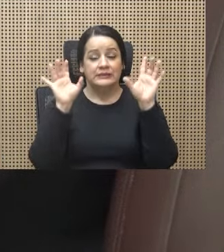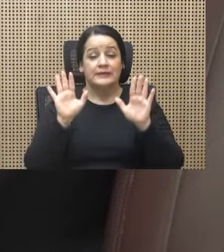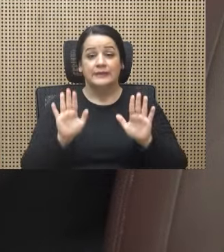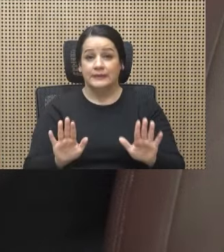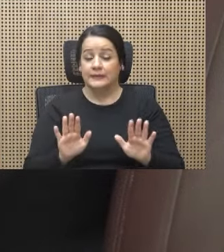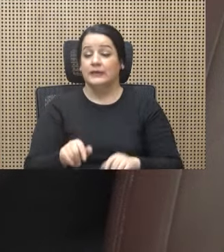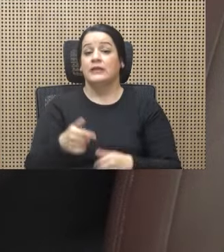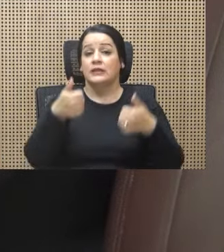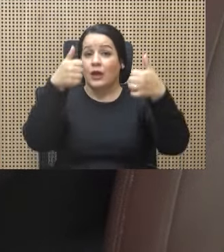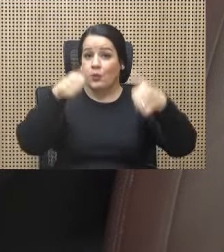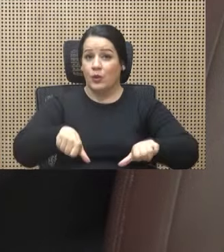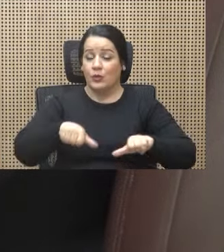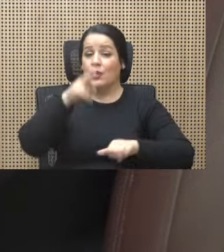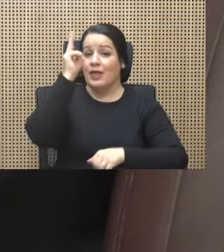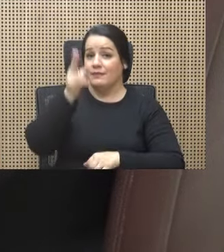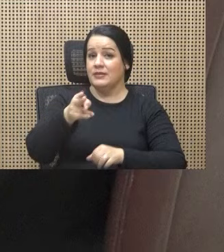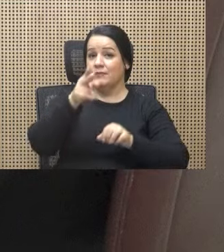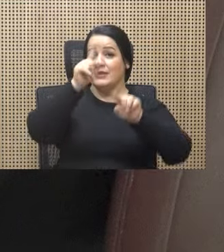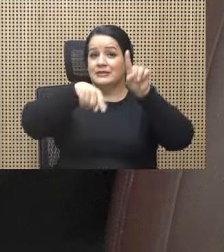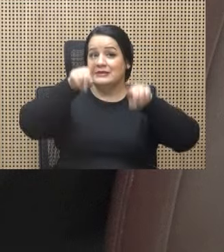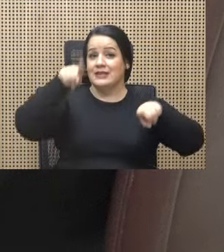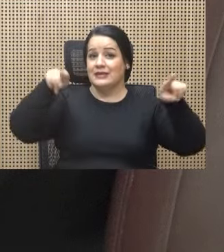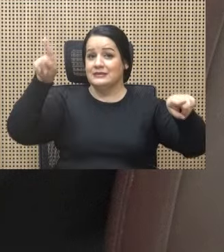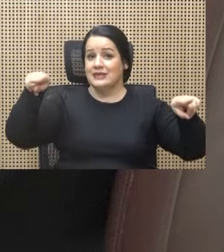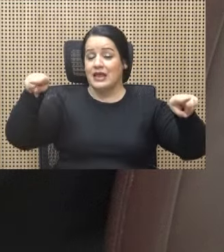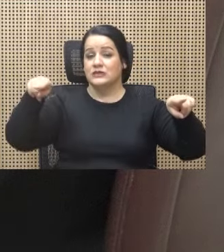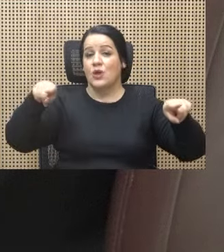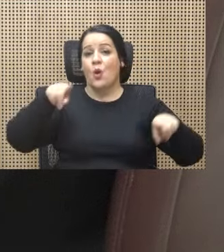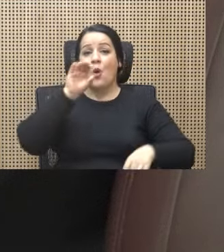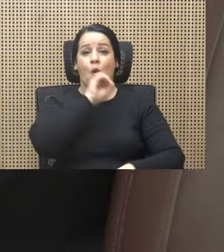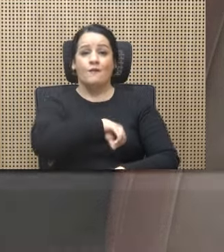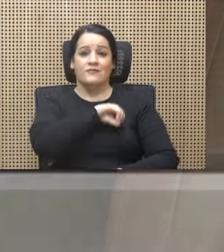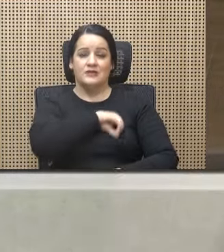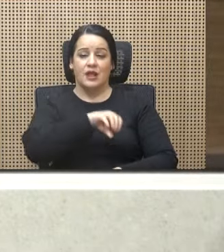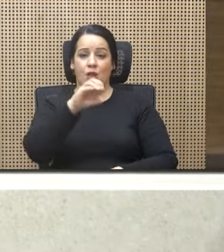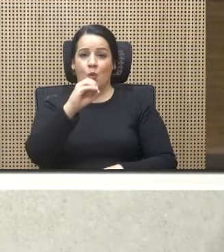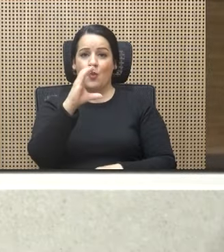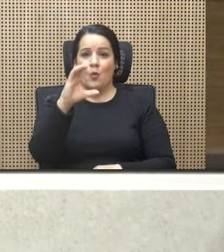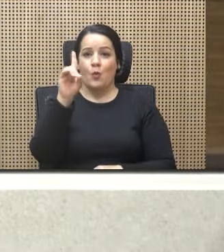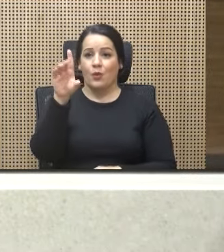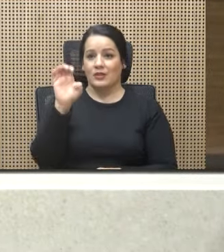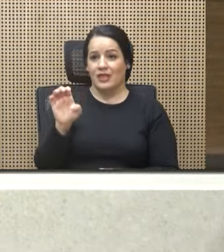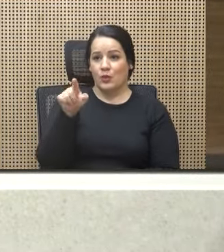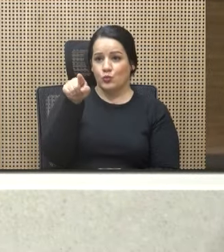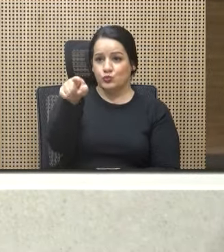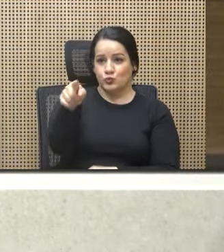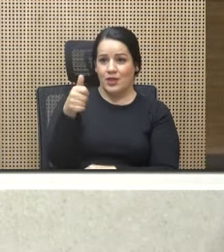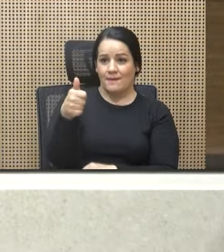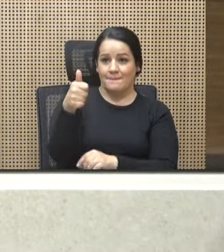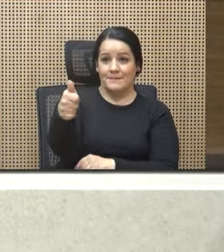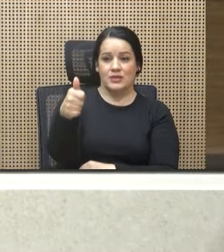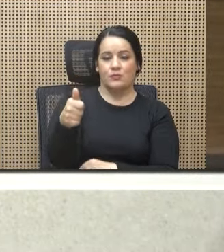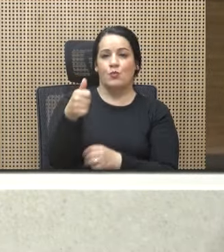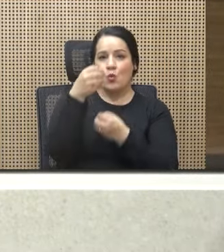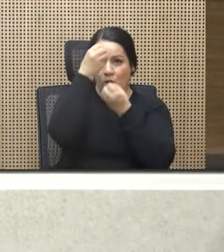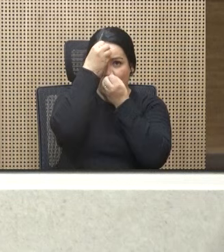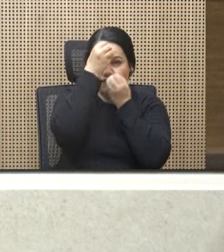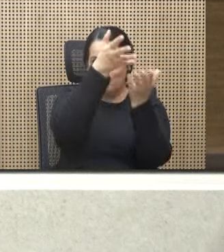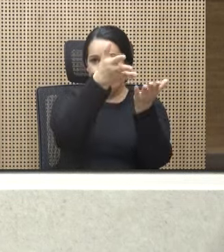las mismas estadísticas oficiales de la OCDE que usted ha mencionado ahora,